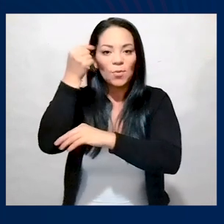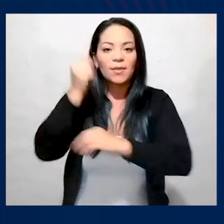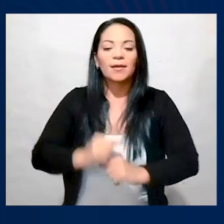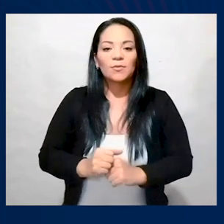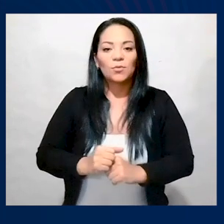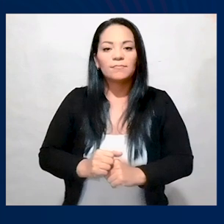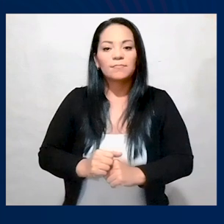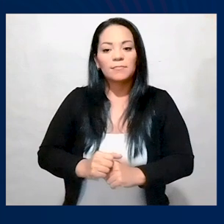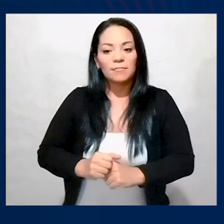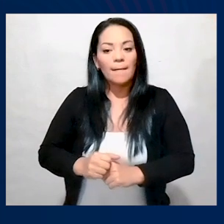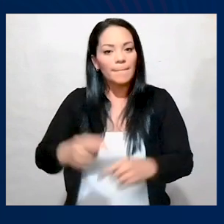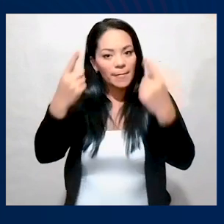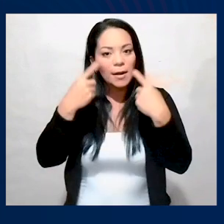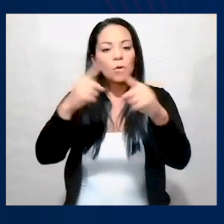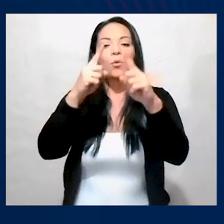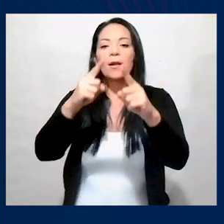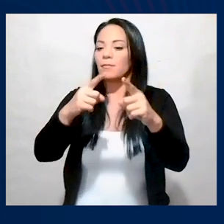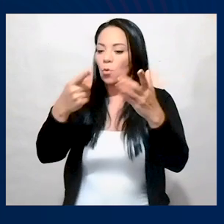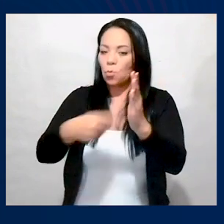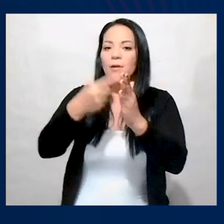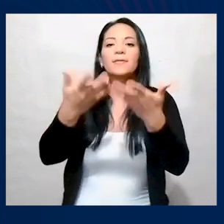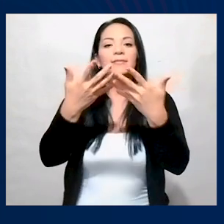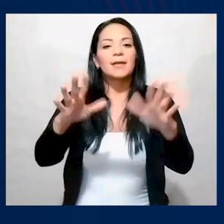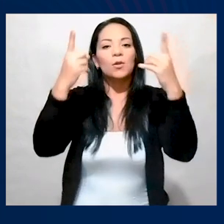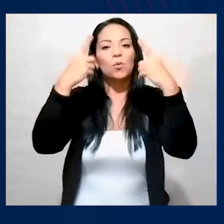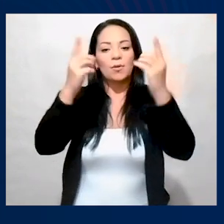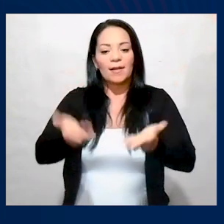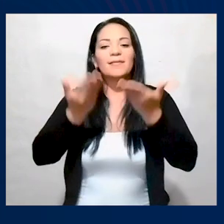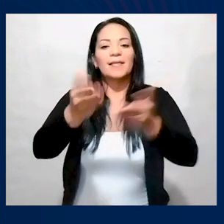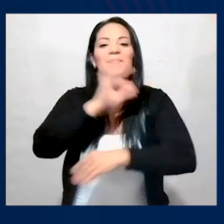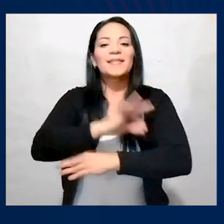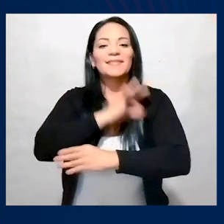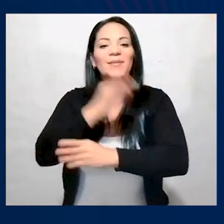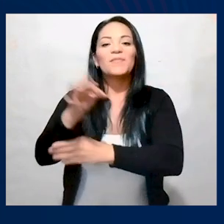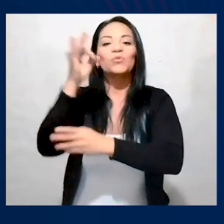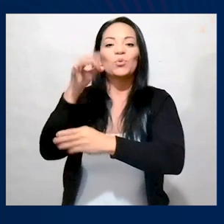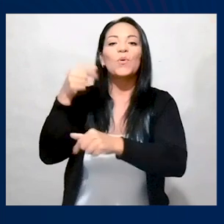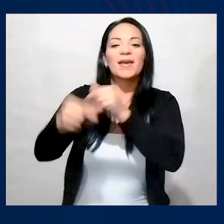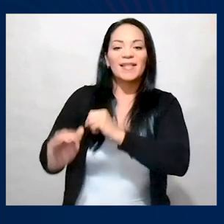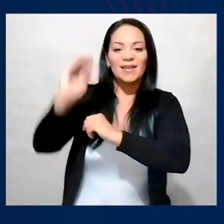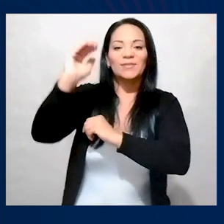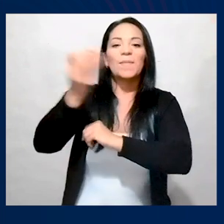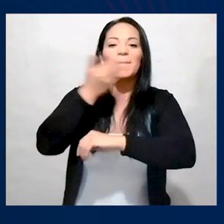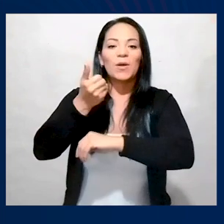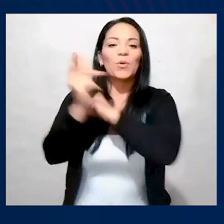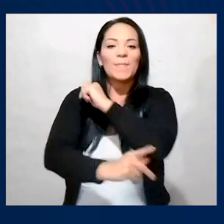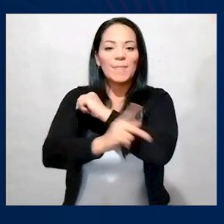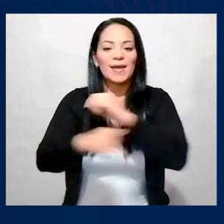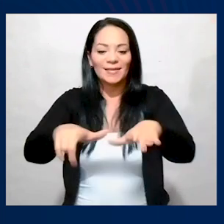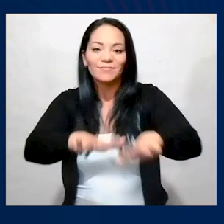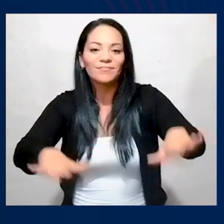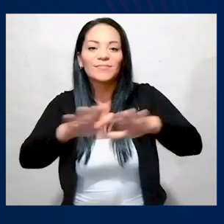gubernamentales pertinentes llevar de una vez por todas el bienestar para que la próxima generación